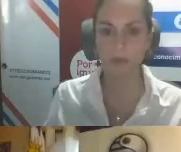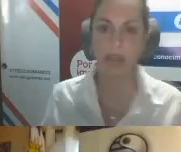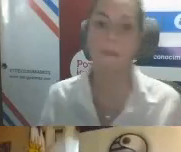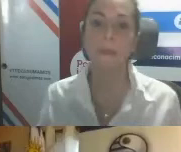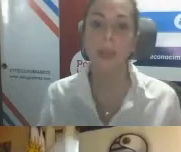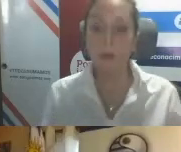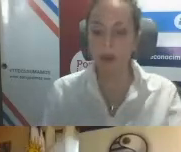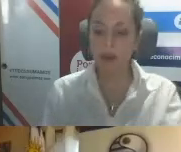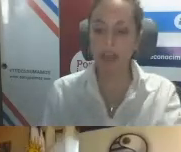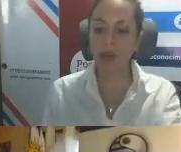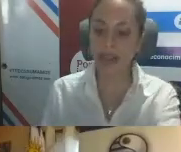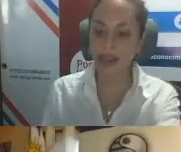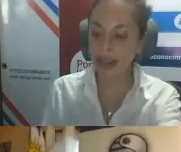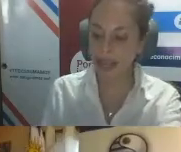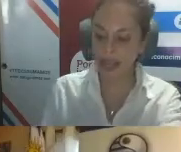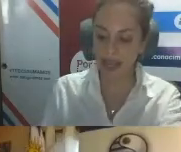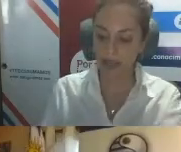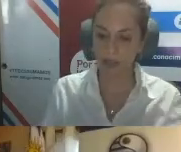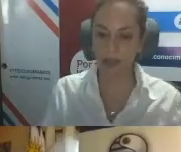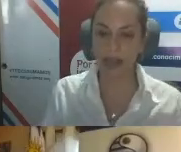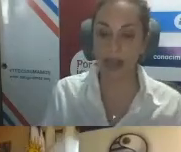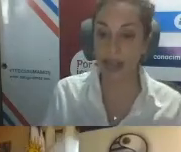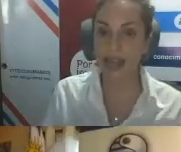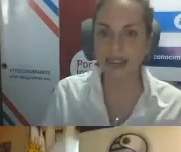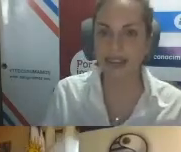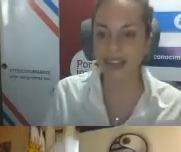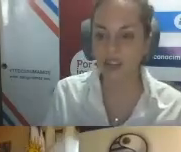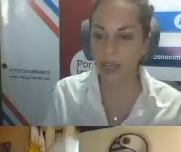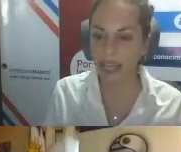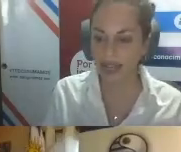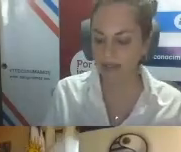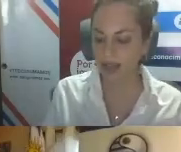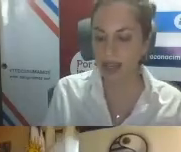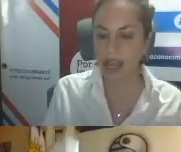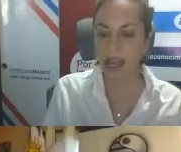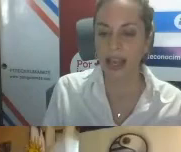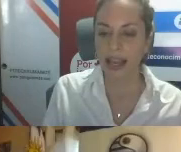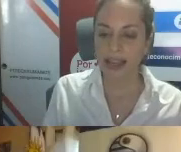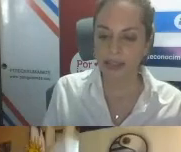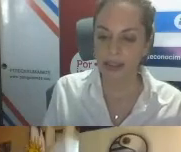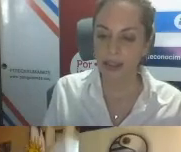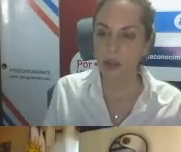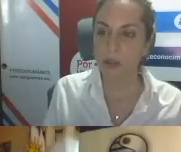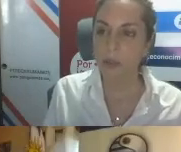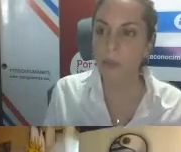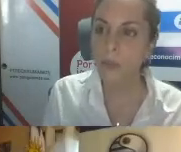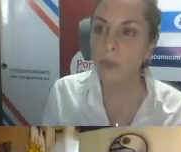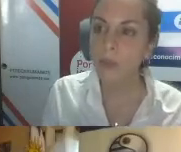Bien, bueno, y contarles que la RDC tiene su guía, ¿sí? Sí,